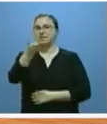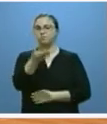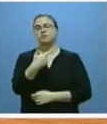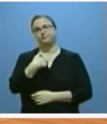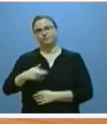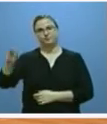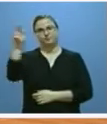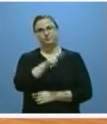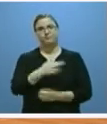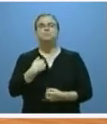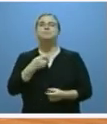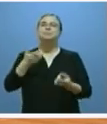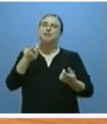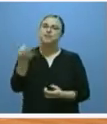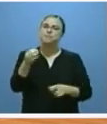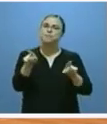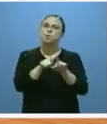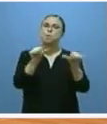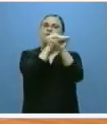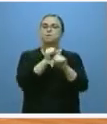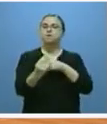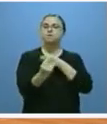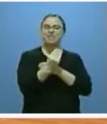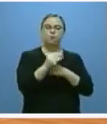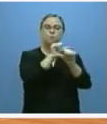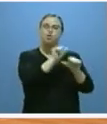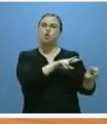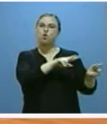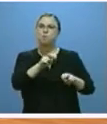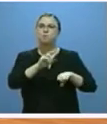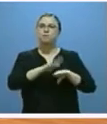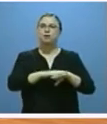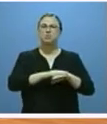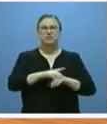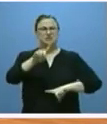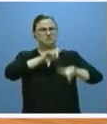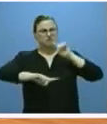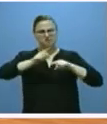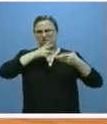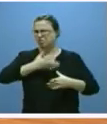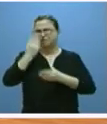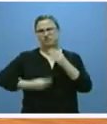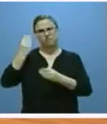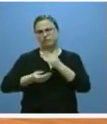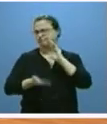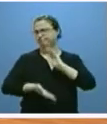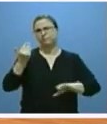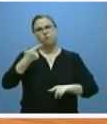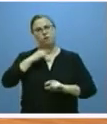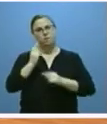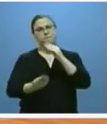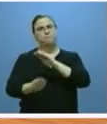que repetir contar con un nuevo modelo de financiación que supere las insuficiencias gravísimas del actual y que nos permita